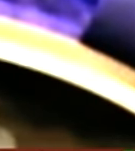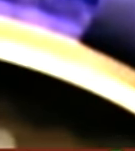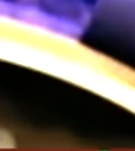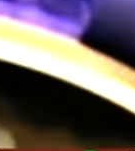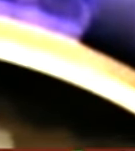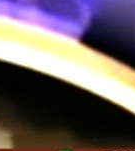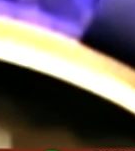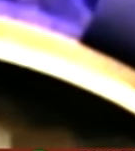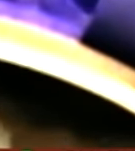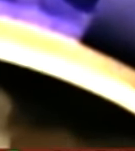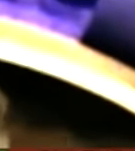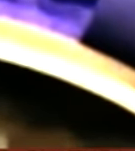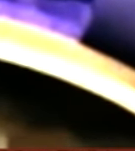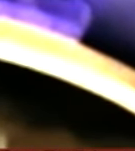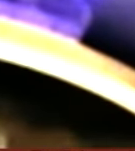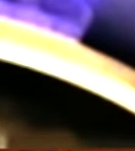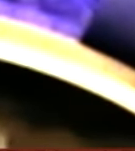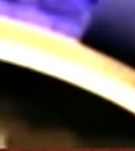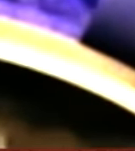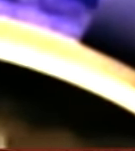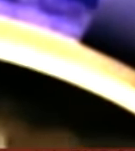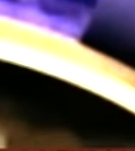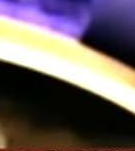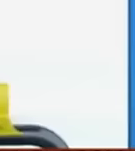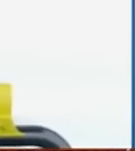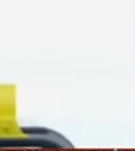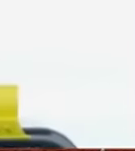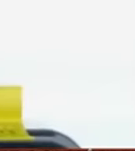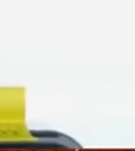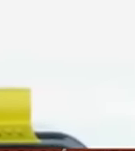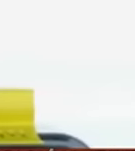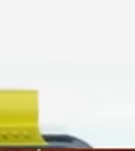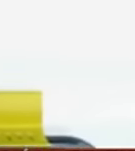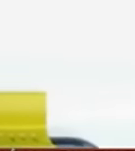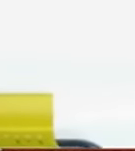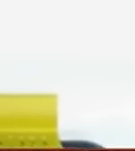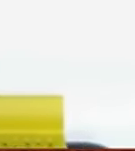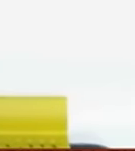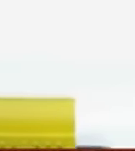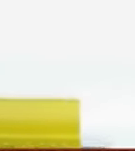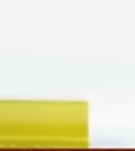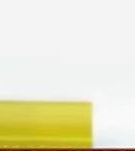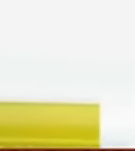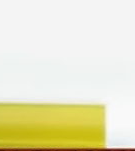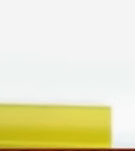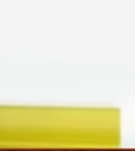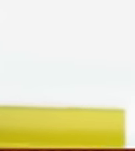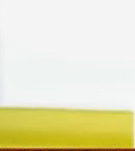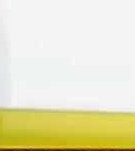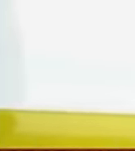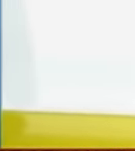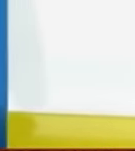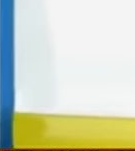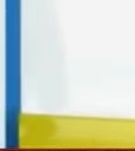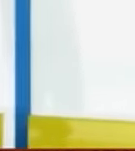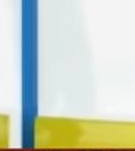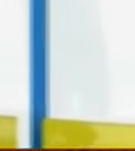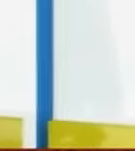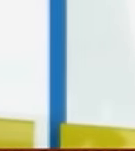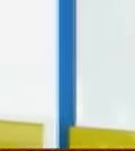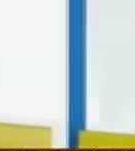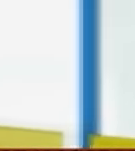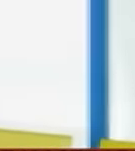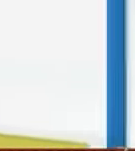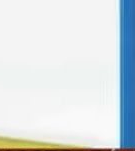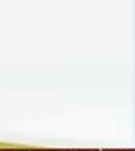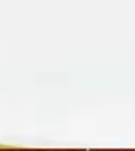complicación si ese es el caso la mayoría de las personas que se encuentran bajo esta circunstancia deben de mantenerse en un tratamiento